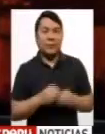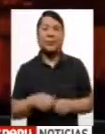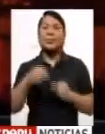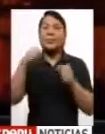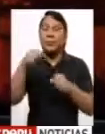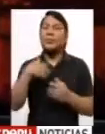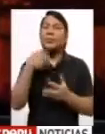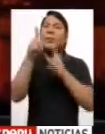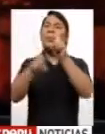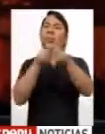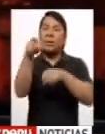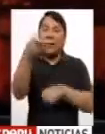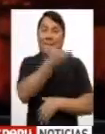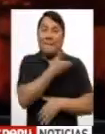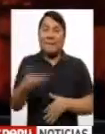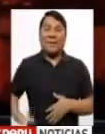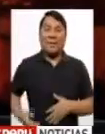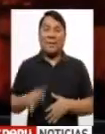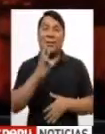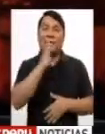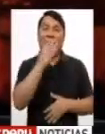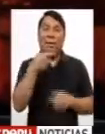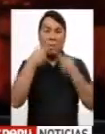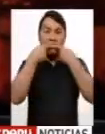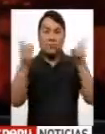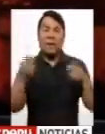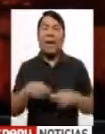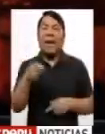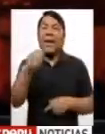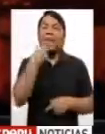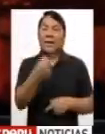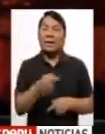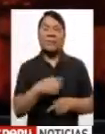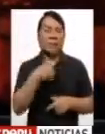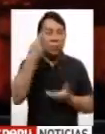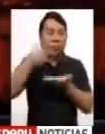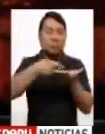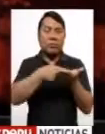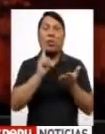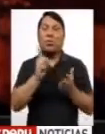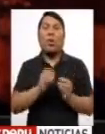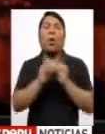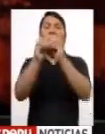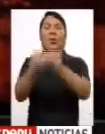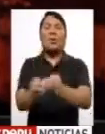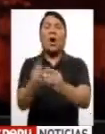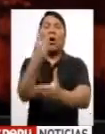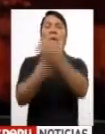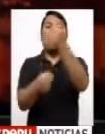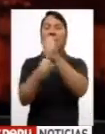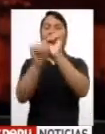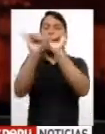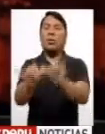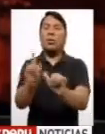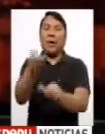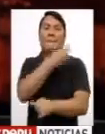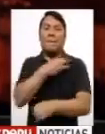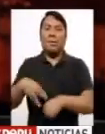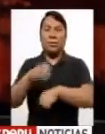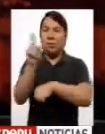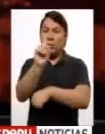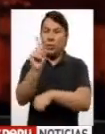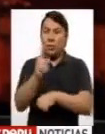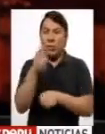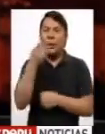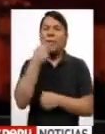lo dicho por el Presidente, que no plantearán la cuestión de confianza. El Presidente ha dicho que en un instante